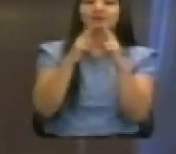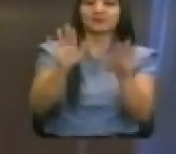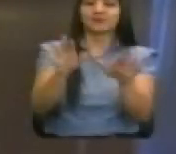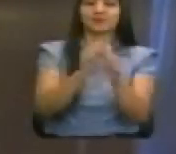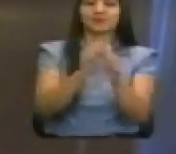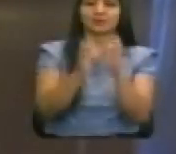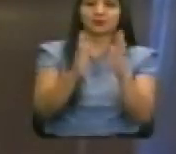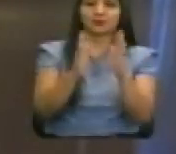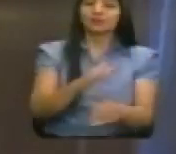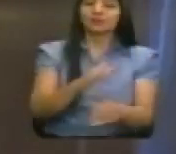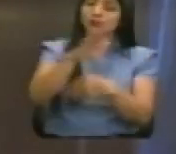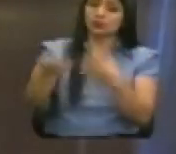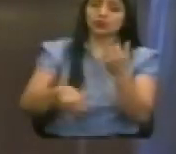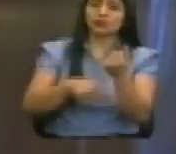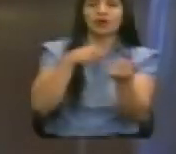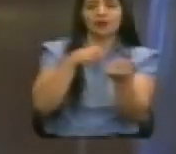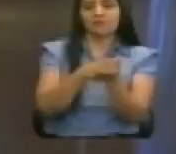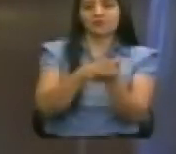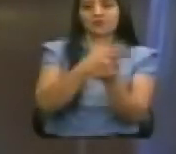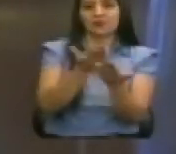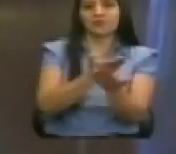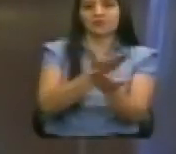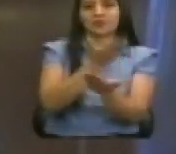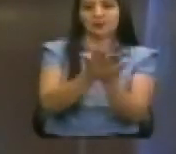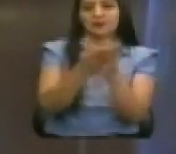todos apoyemos esta propuesta de resolución. Muchas gracias.